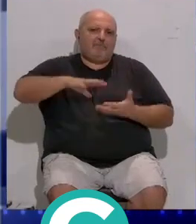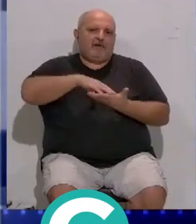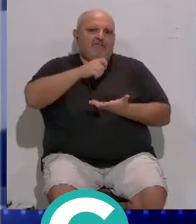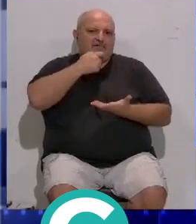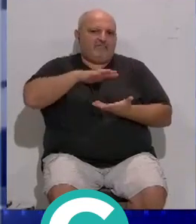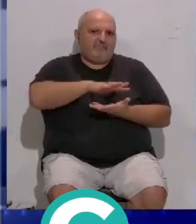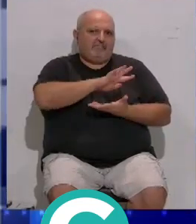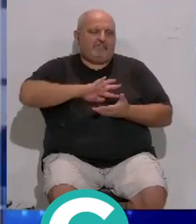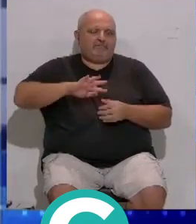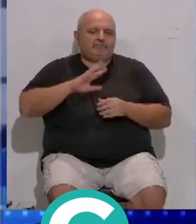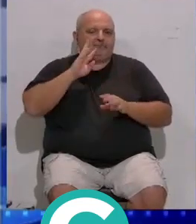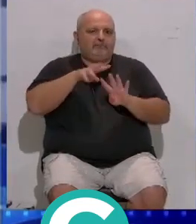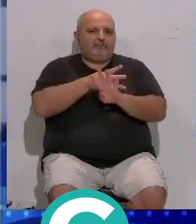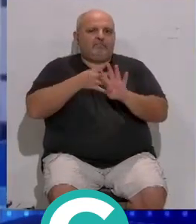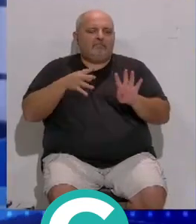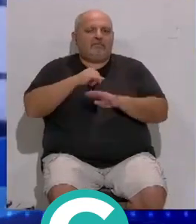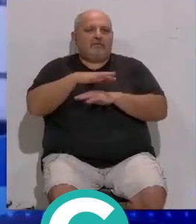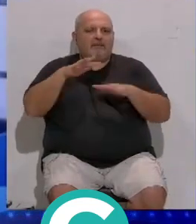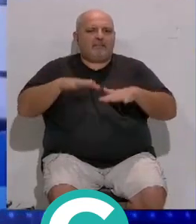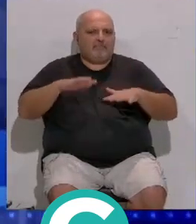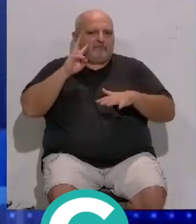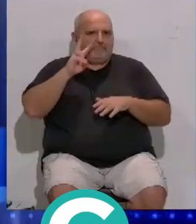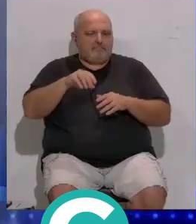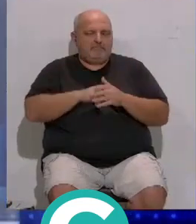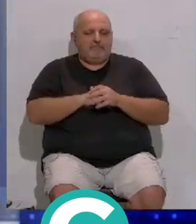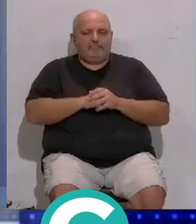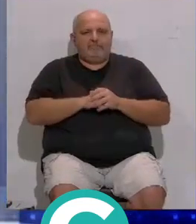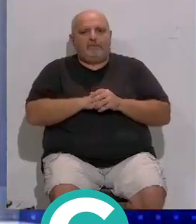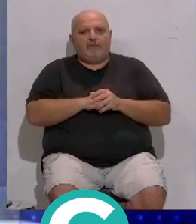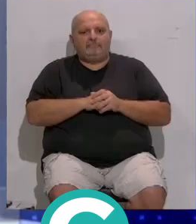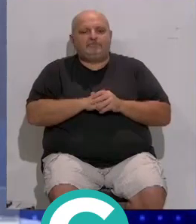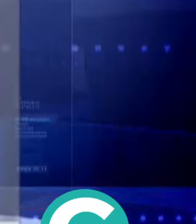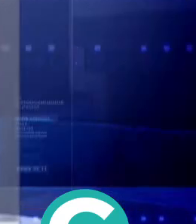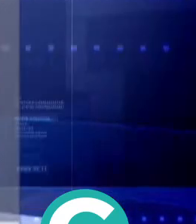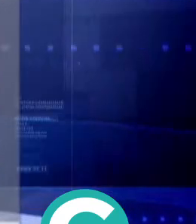A continuación les ofrecemos la tabla de leajes y mareas.